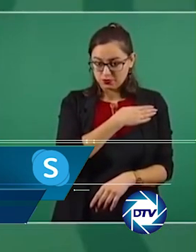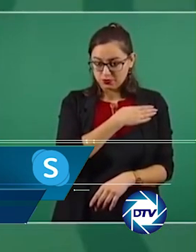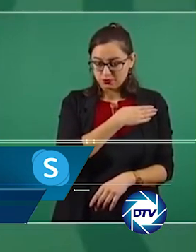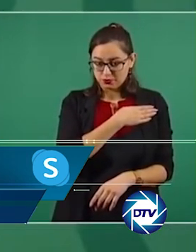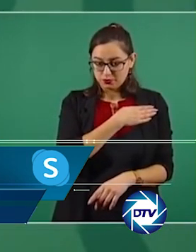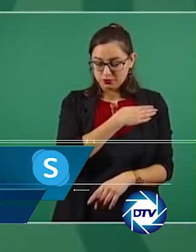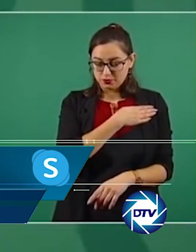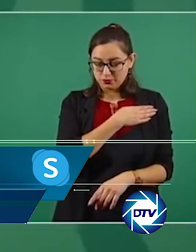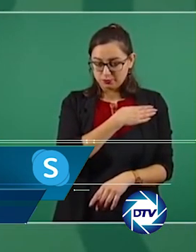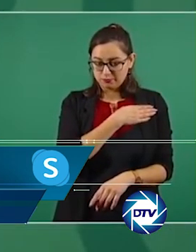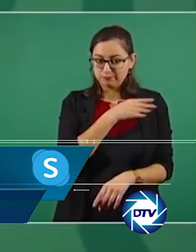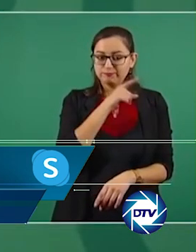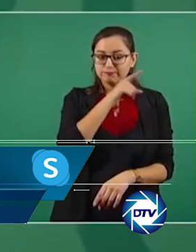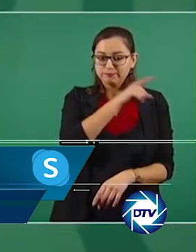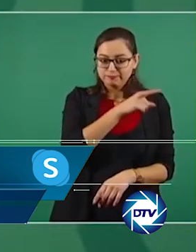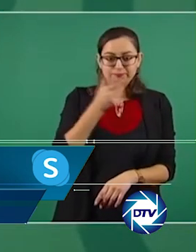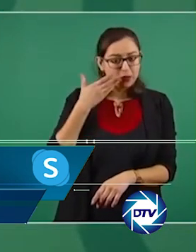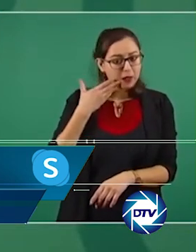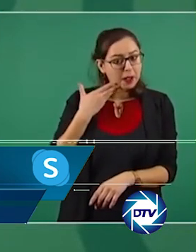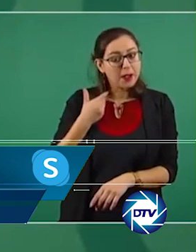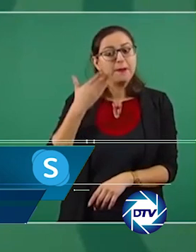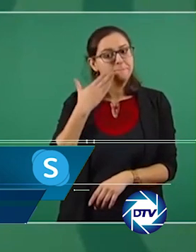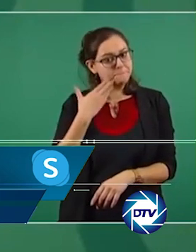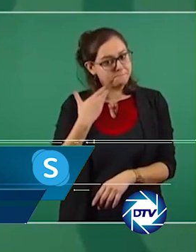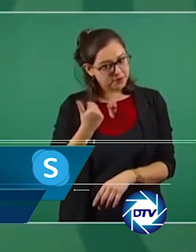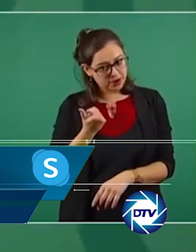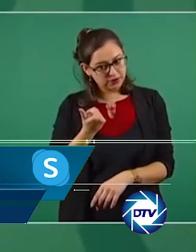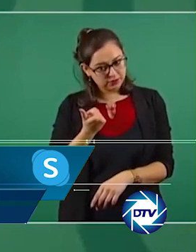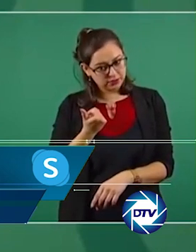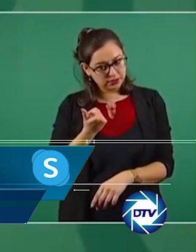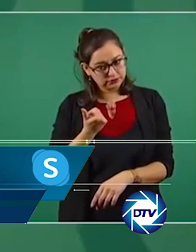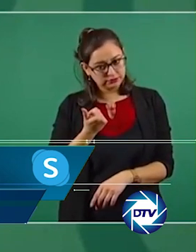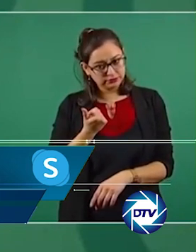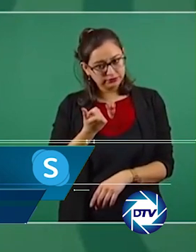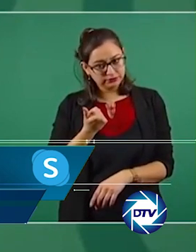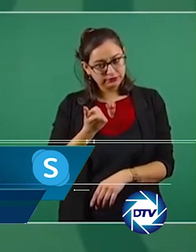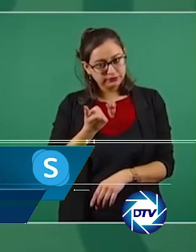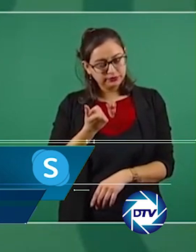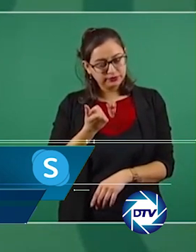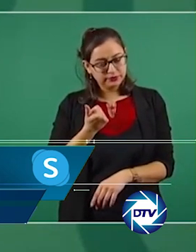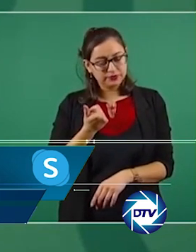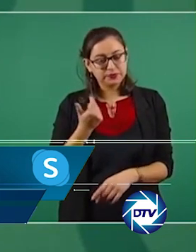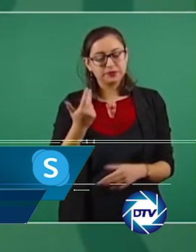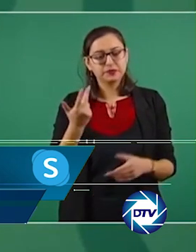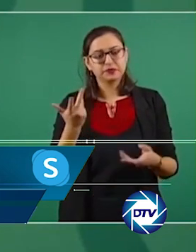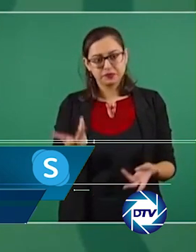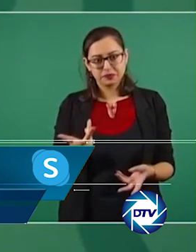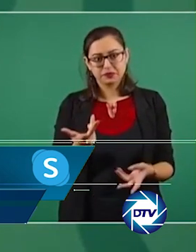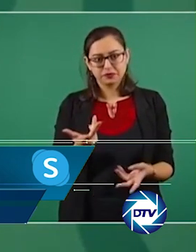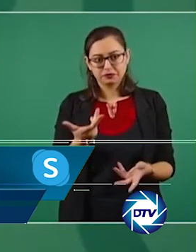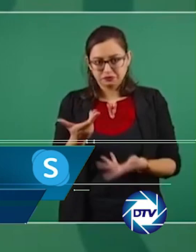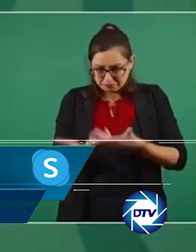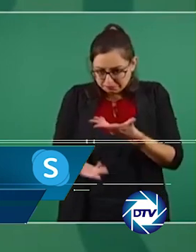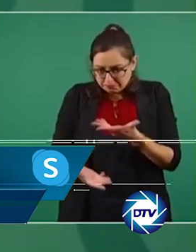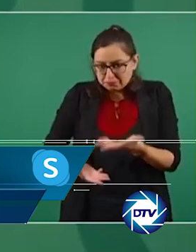Inditex va al frente del comercio textil, pues tiene más de 400 tiendas de las distintas marcas del grupo.